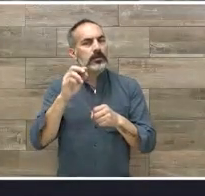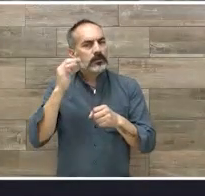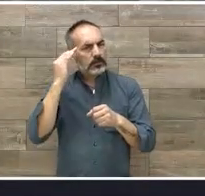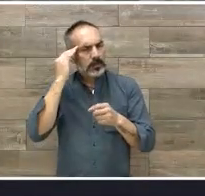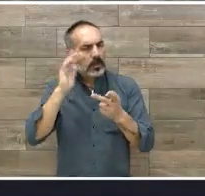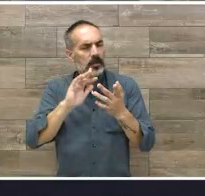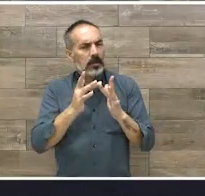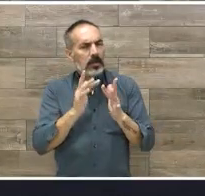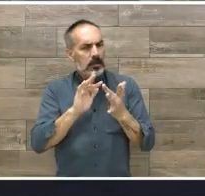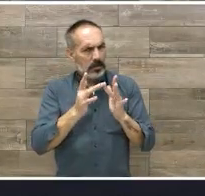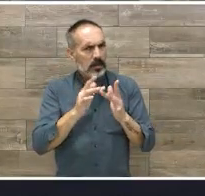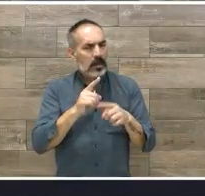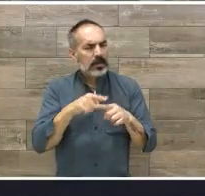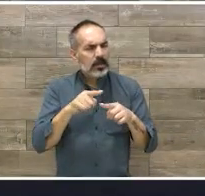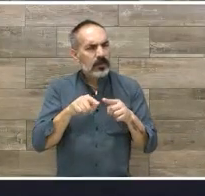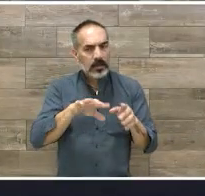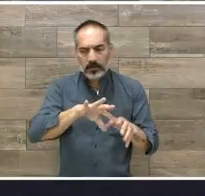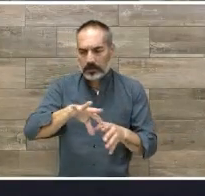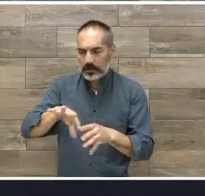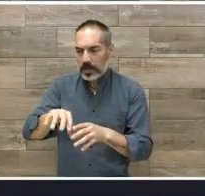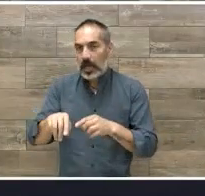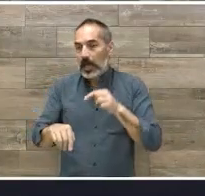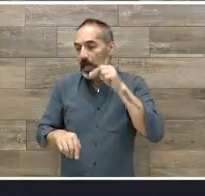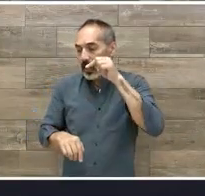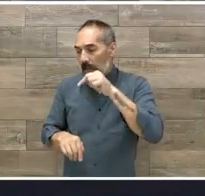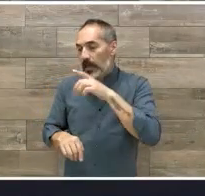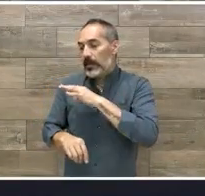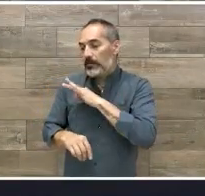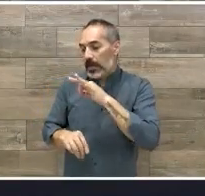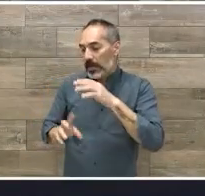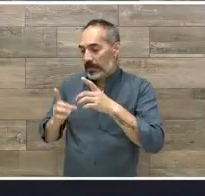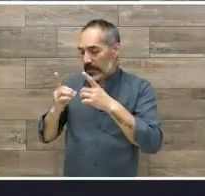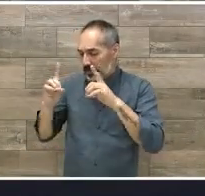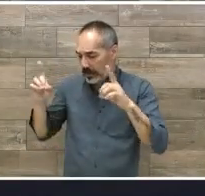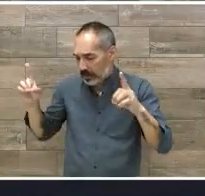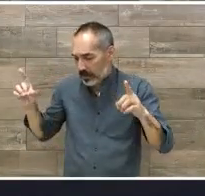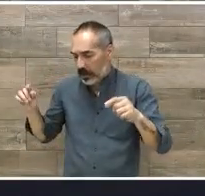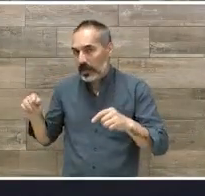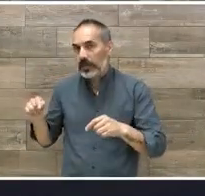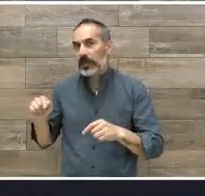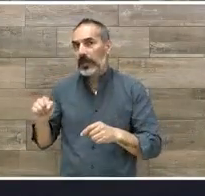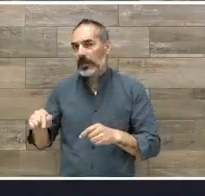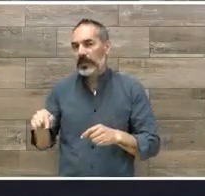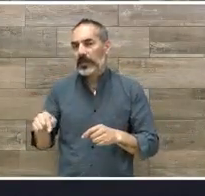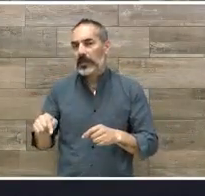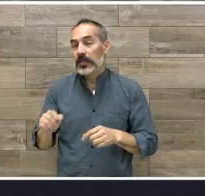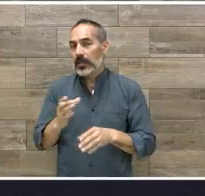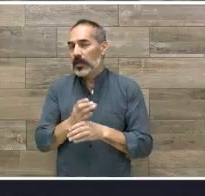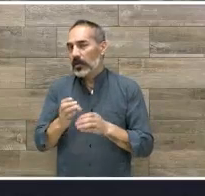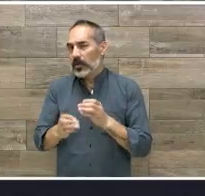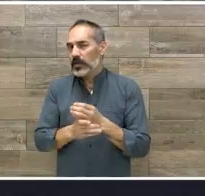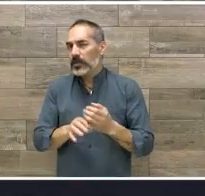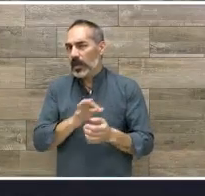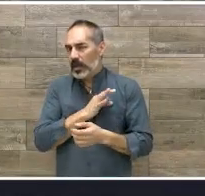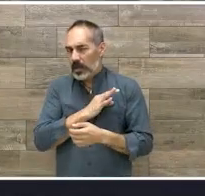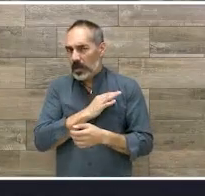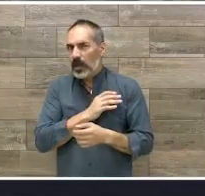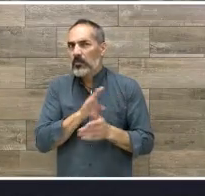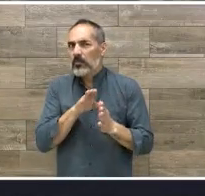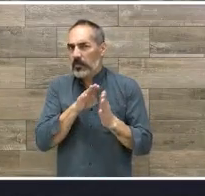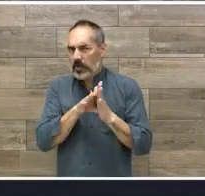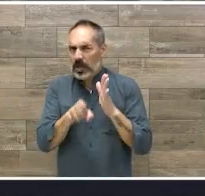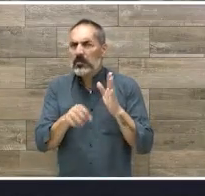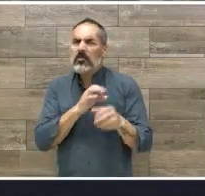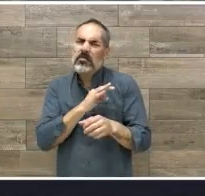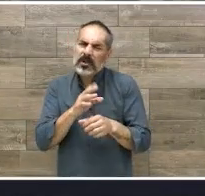riesgo para poder desarrollar alguna condición que lo puede llevar a una situación vulnerable no necesariamente discapacidad